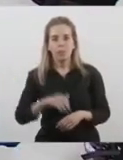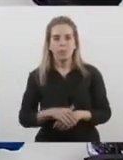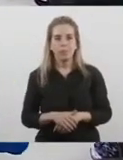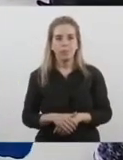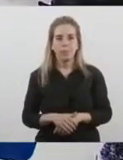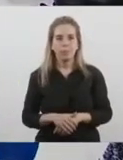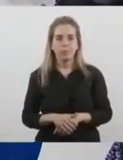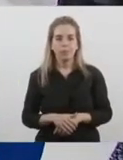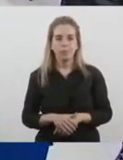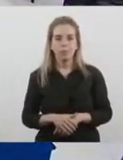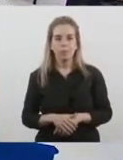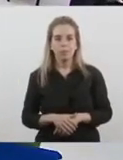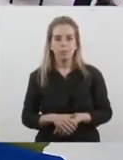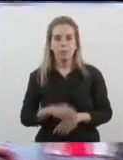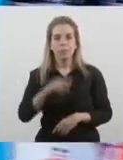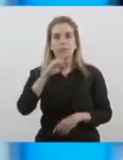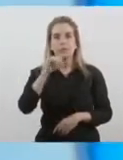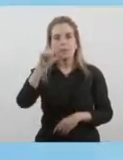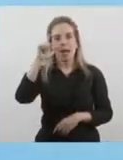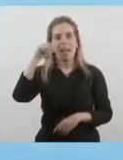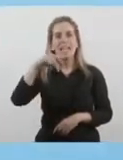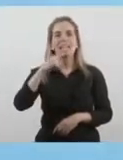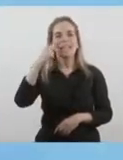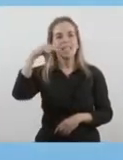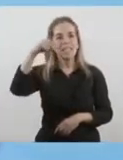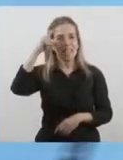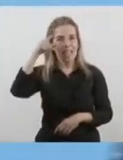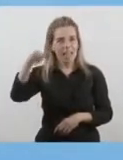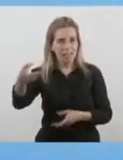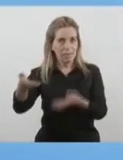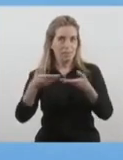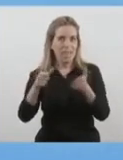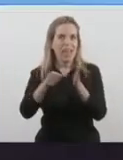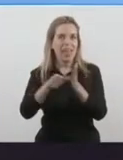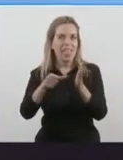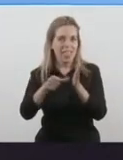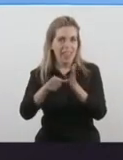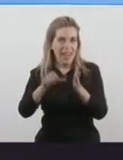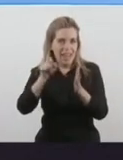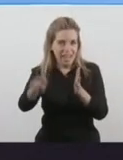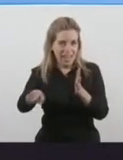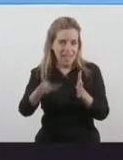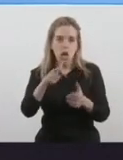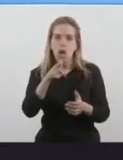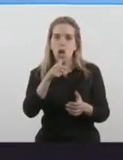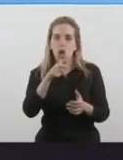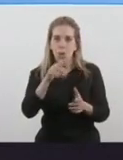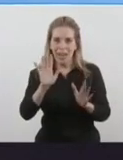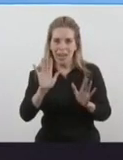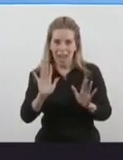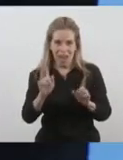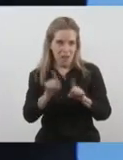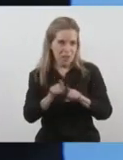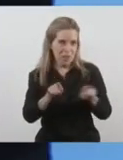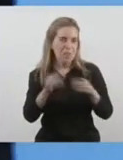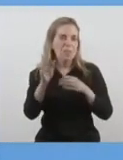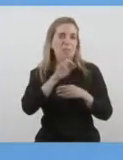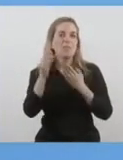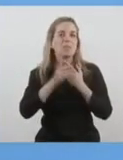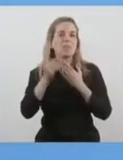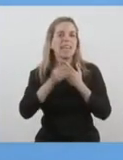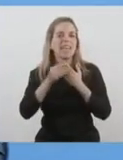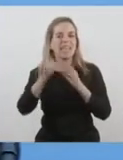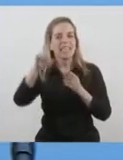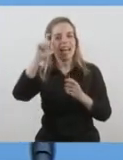Valentina recibirá su DNI no binario de la mano de la Ministra Elizabeth